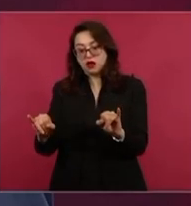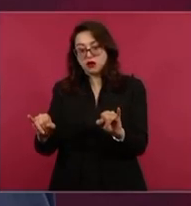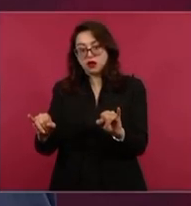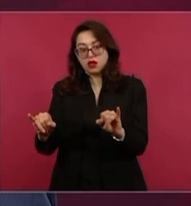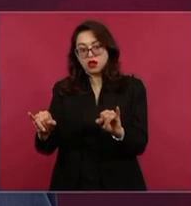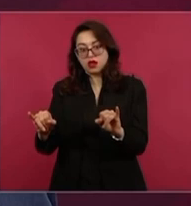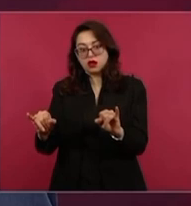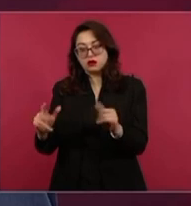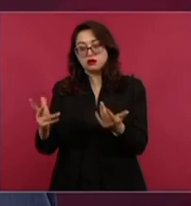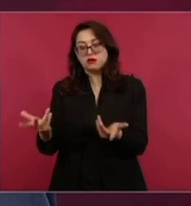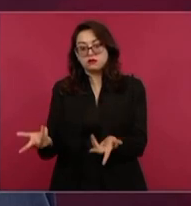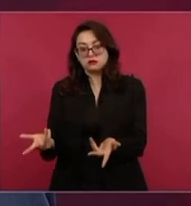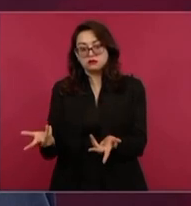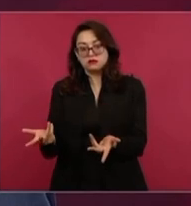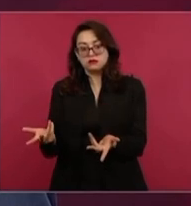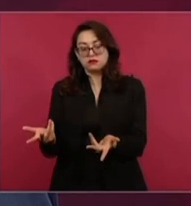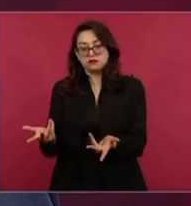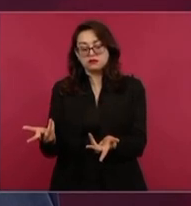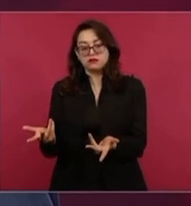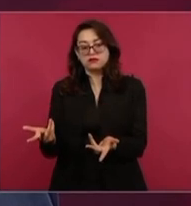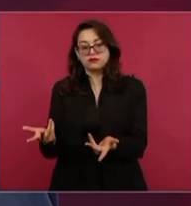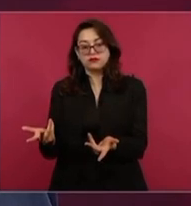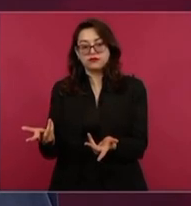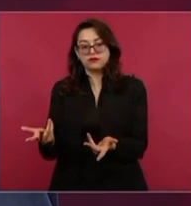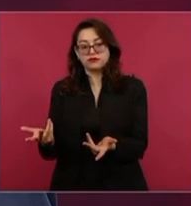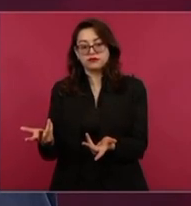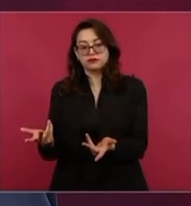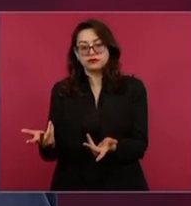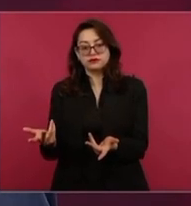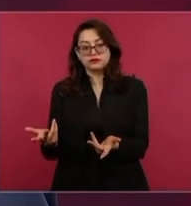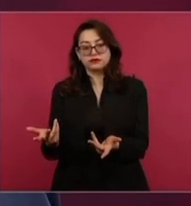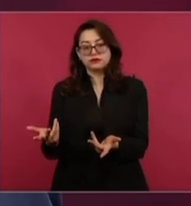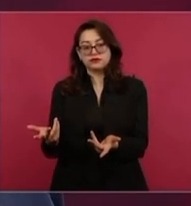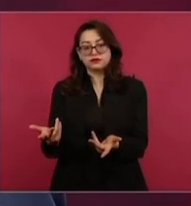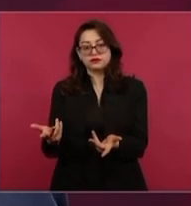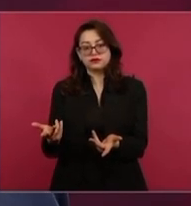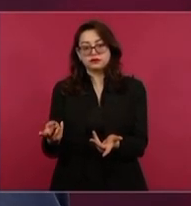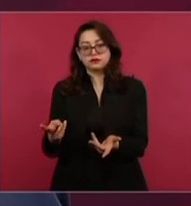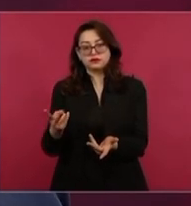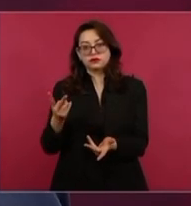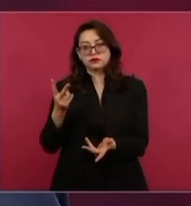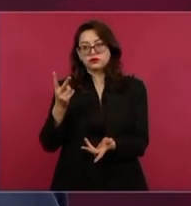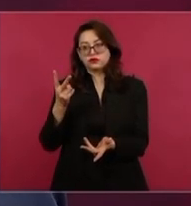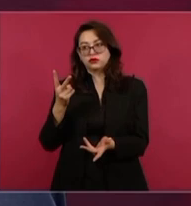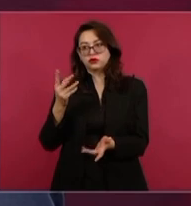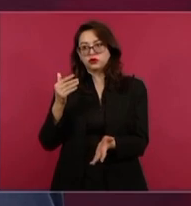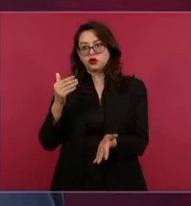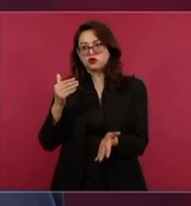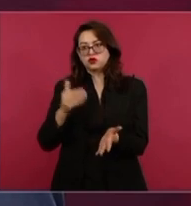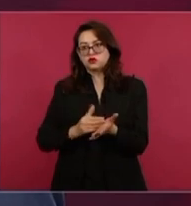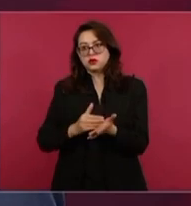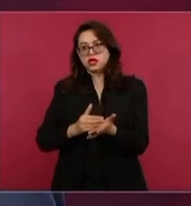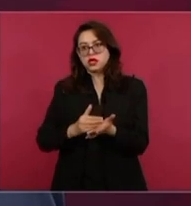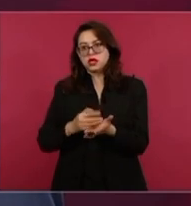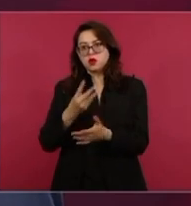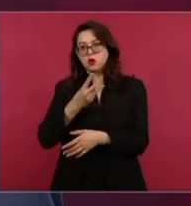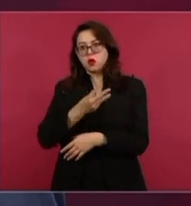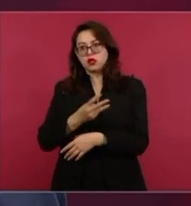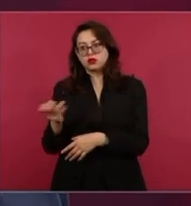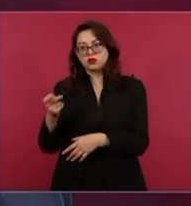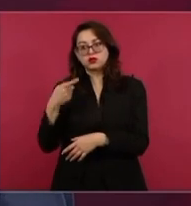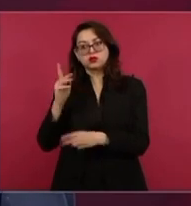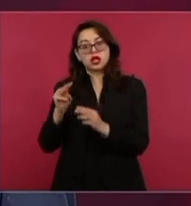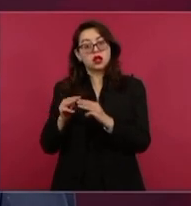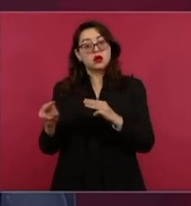como dos mil cuatrocientos kilómetros de